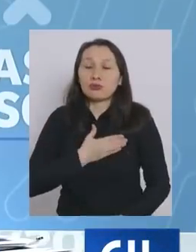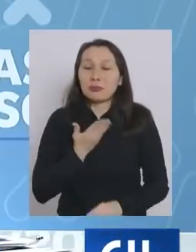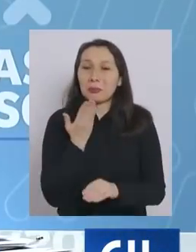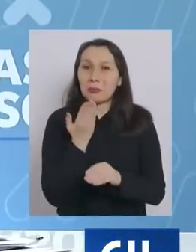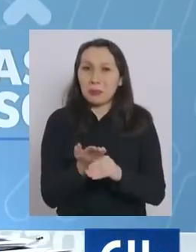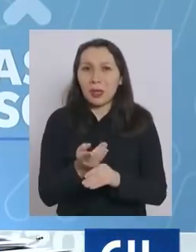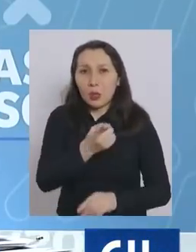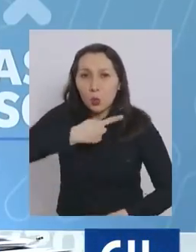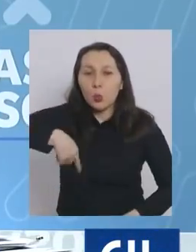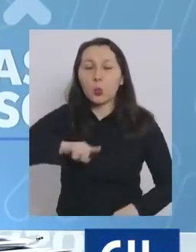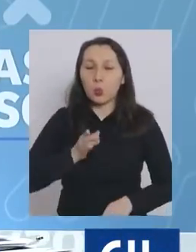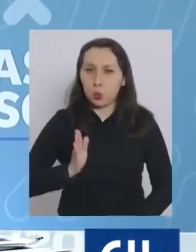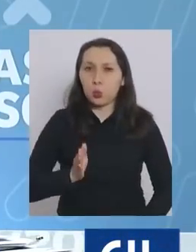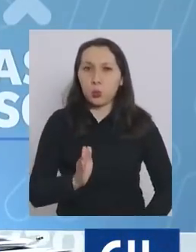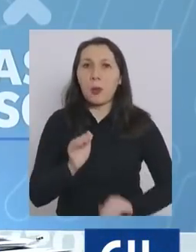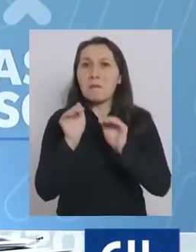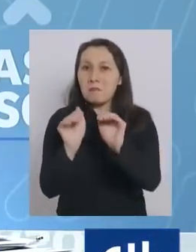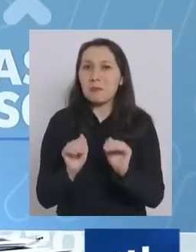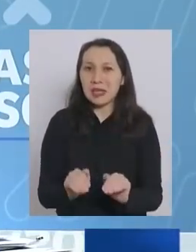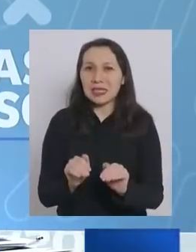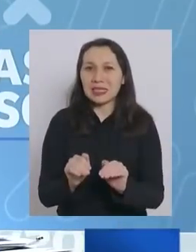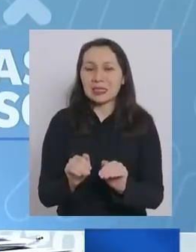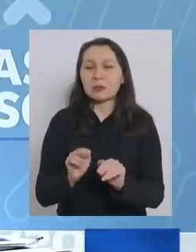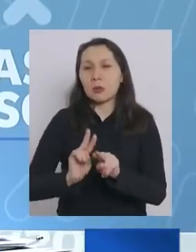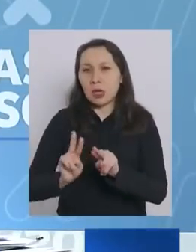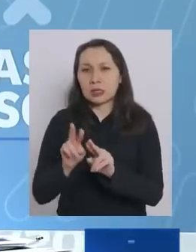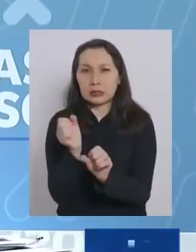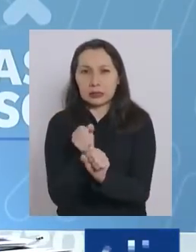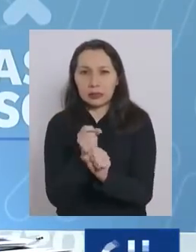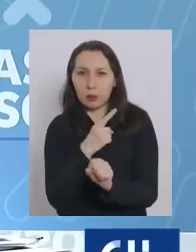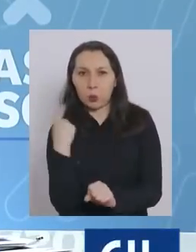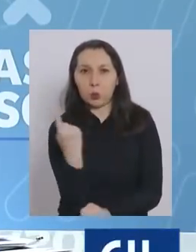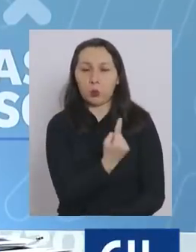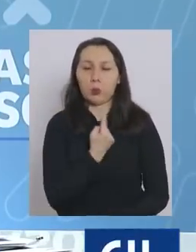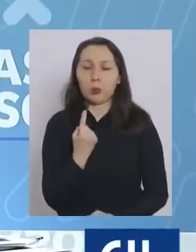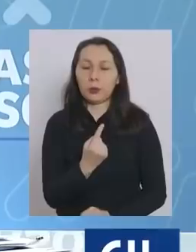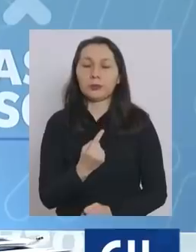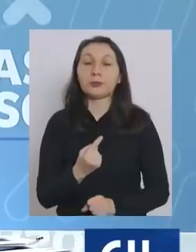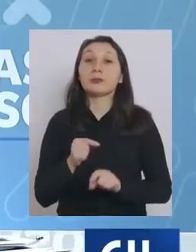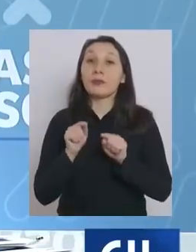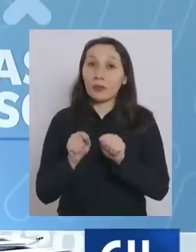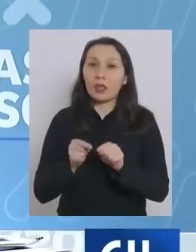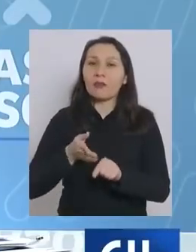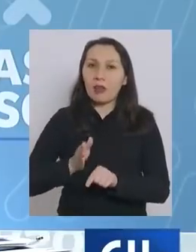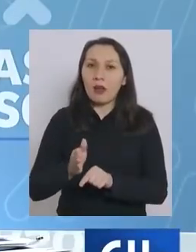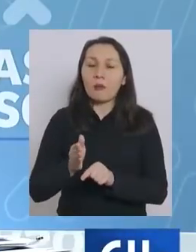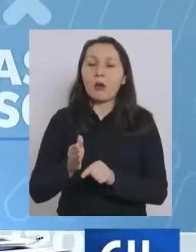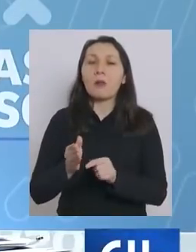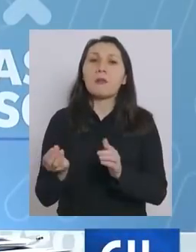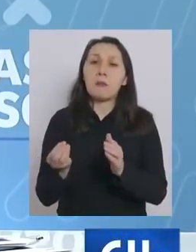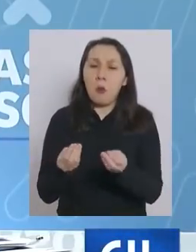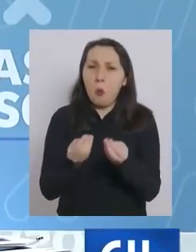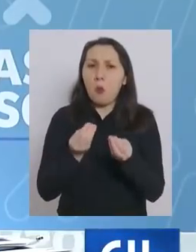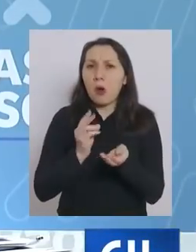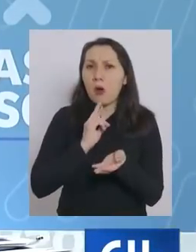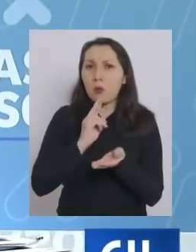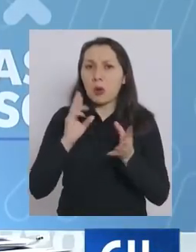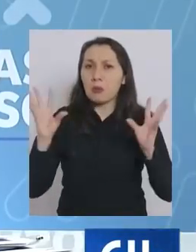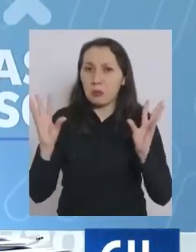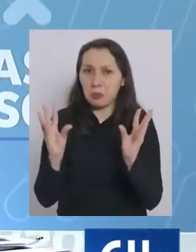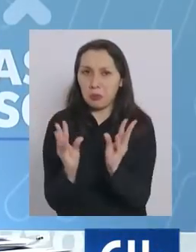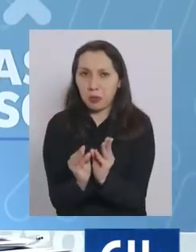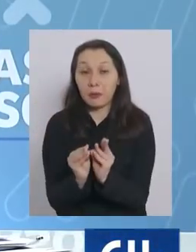que sigamos en esa línea de trabajo y vamos a seguir obteniendo buenos resultados.